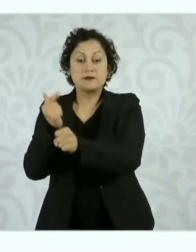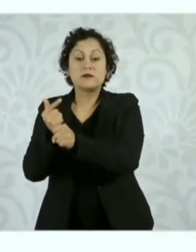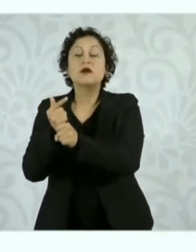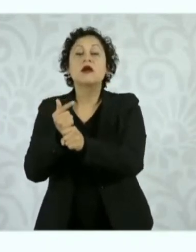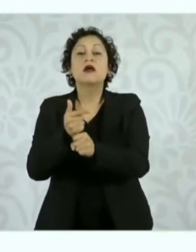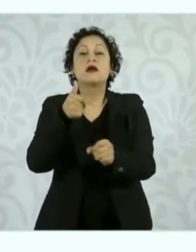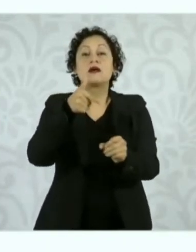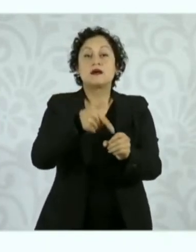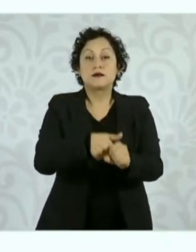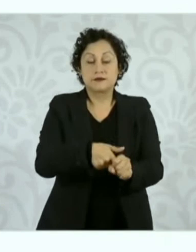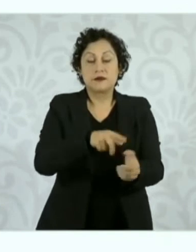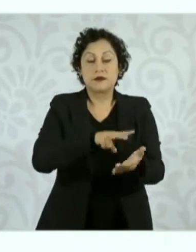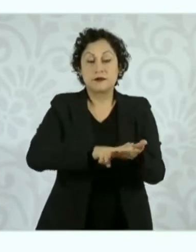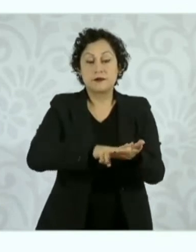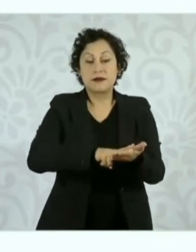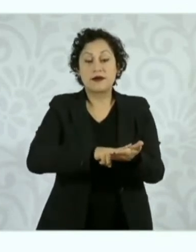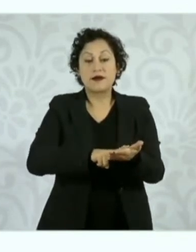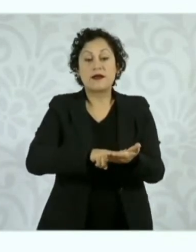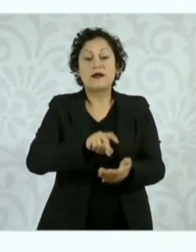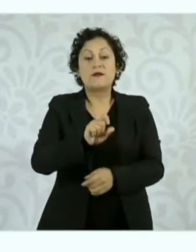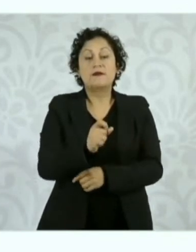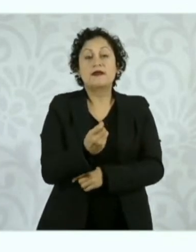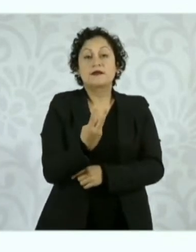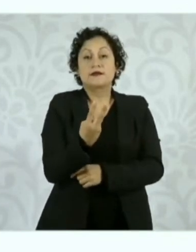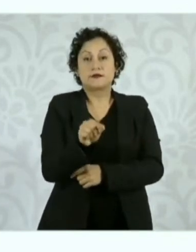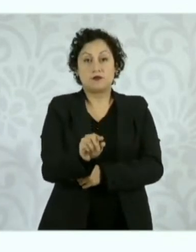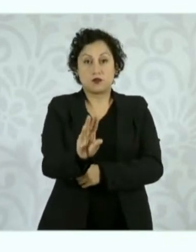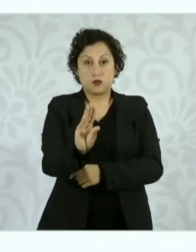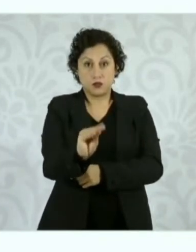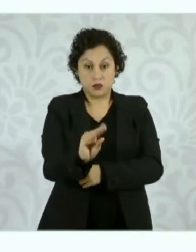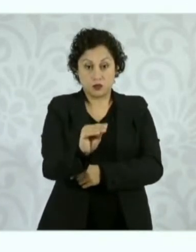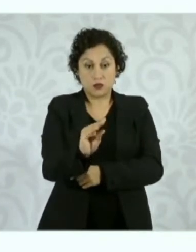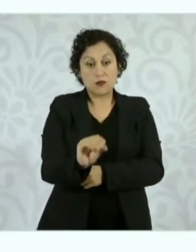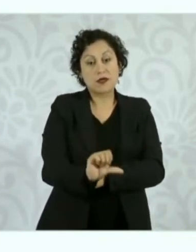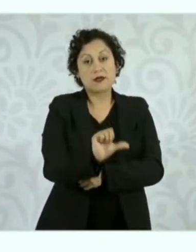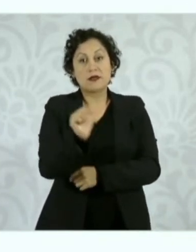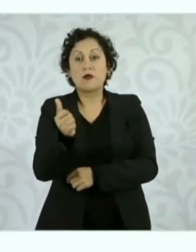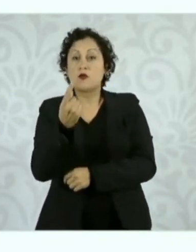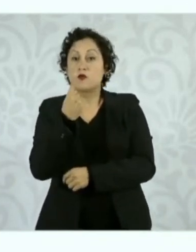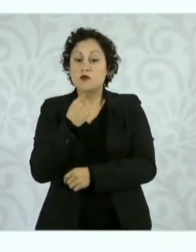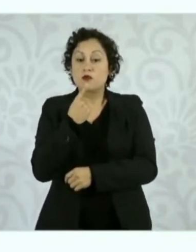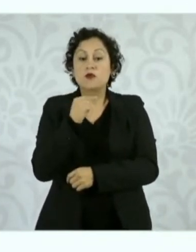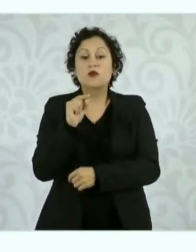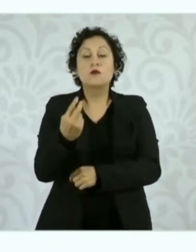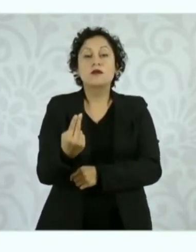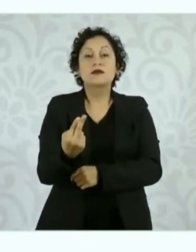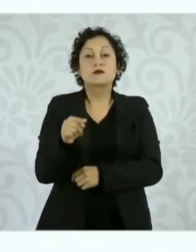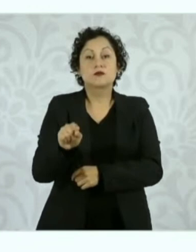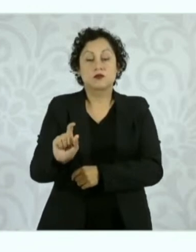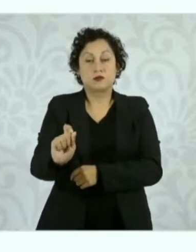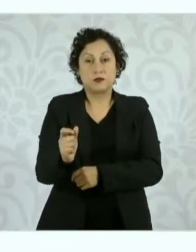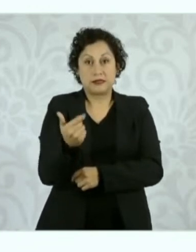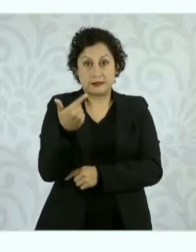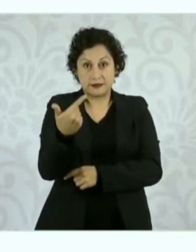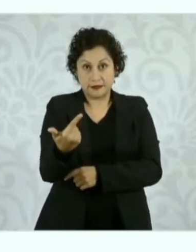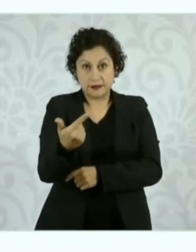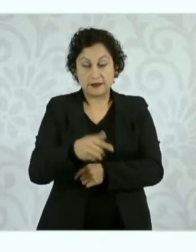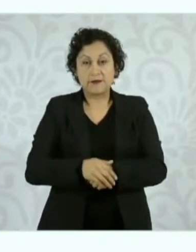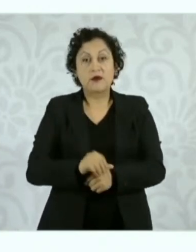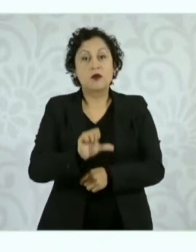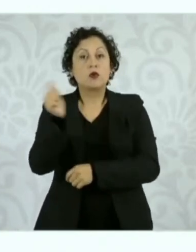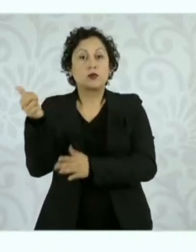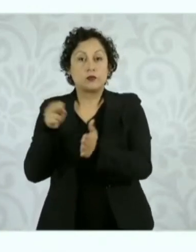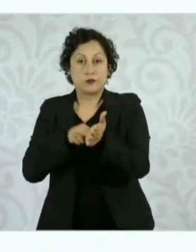regular se ubicaba en veintitrés pesos con noventa centavos, para la gasolina premium veinticinco pesos con veintisiete centavos